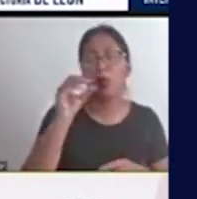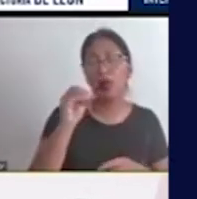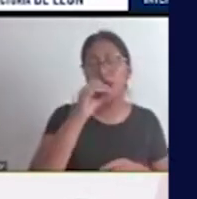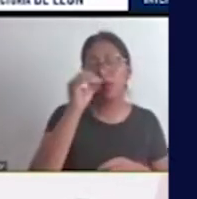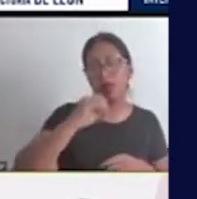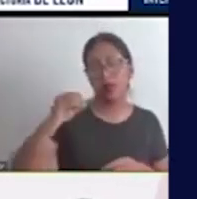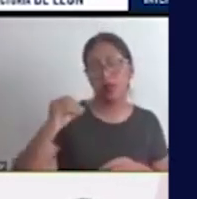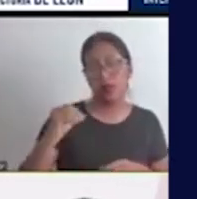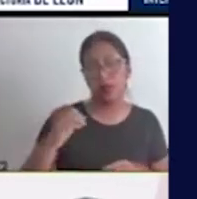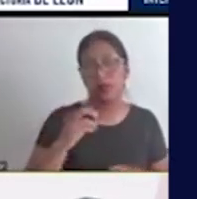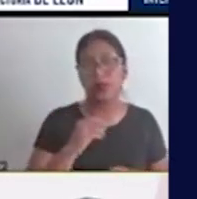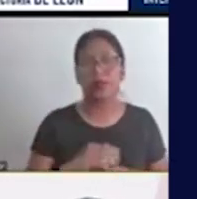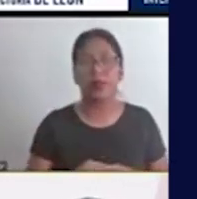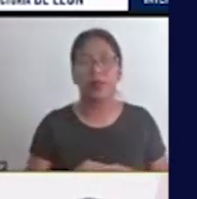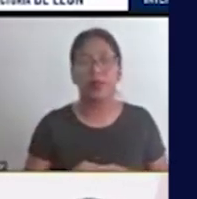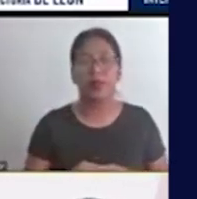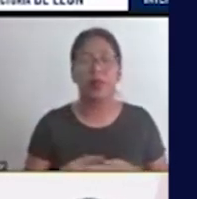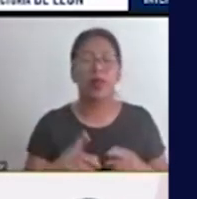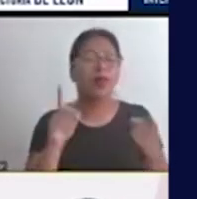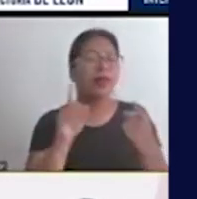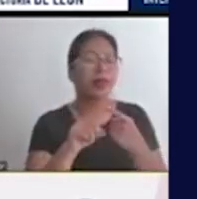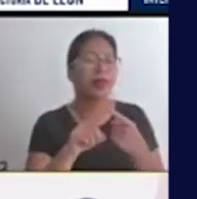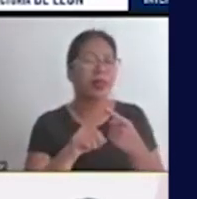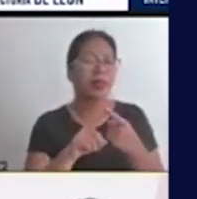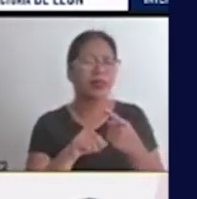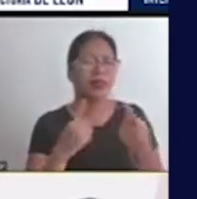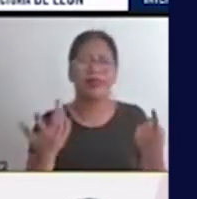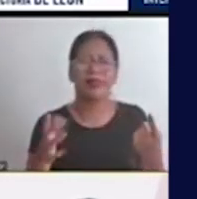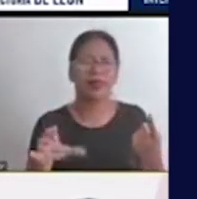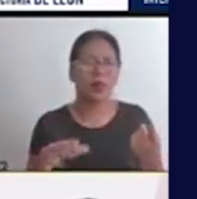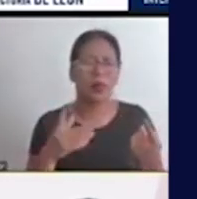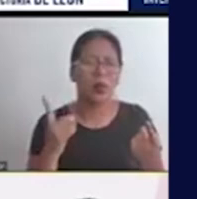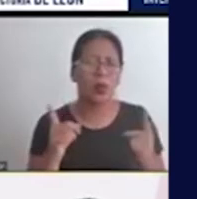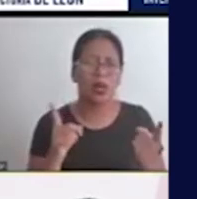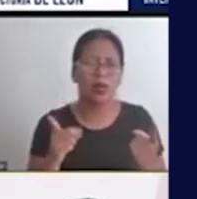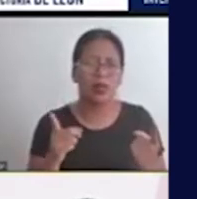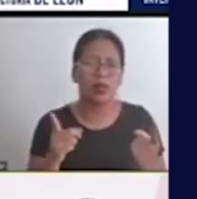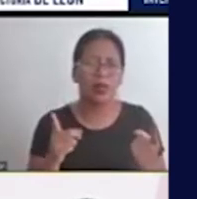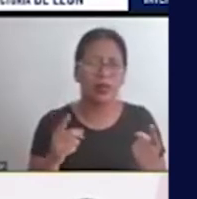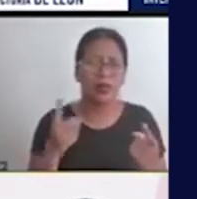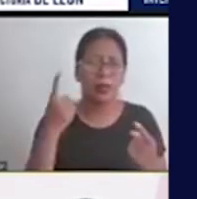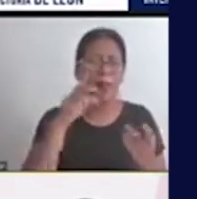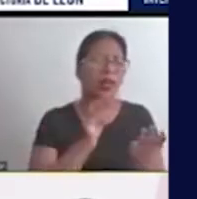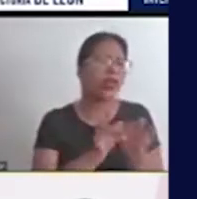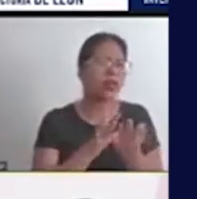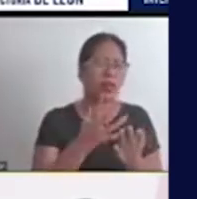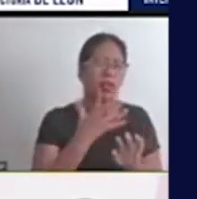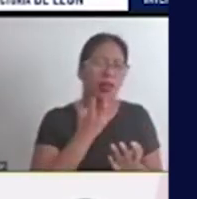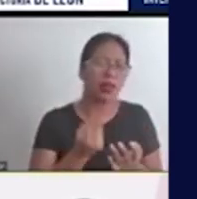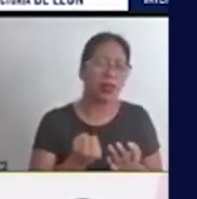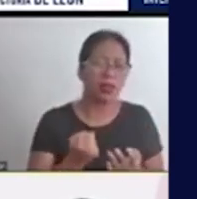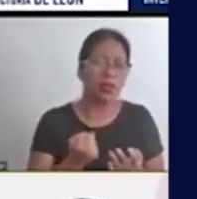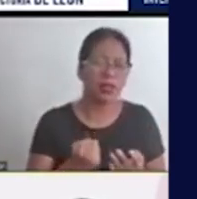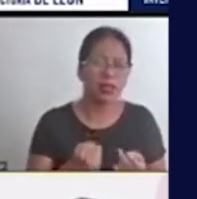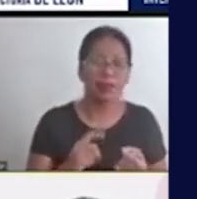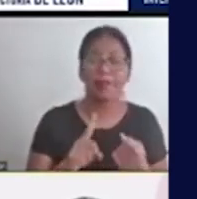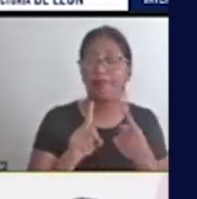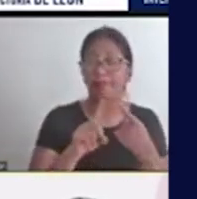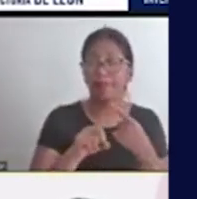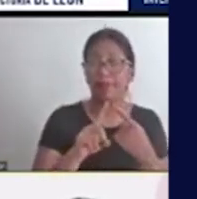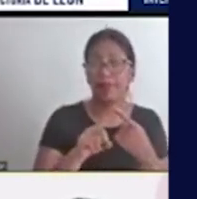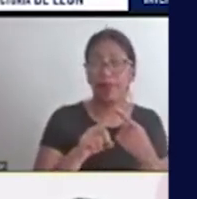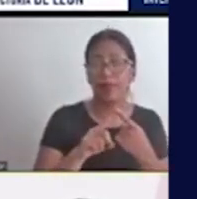El paso y la primera recomendación para avanzar en la erradicación de la pobreza extrema implicaría un